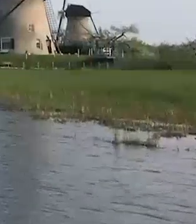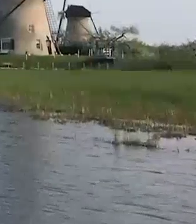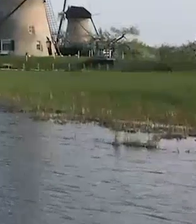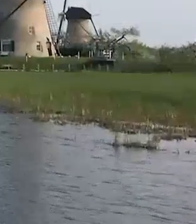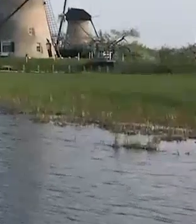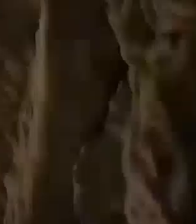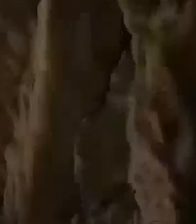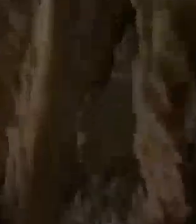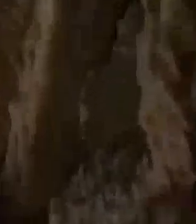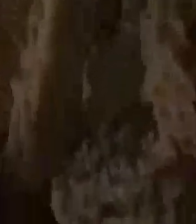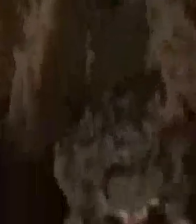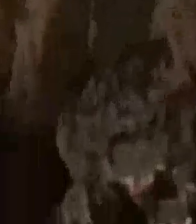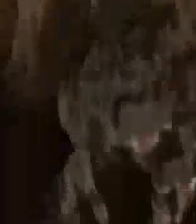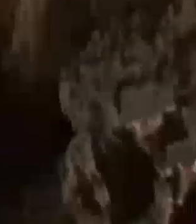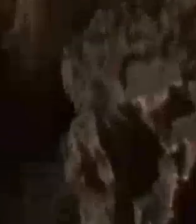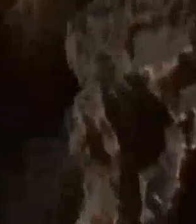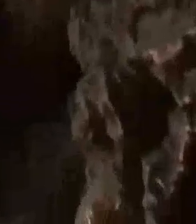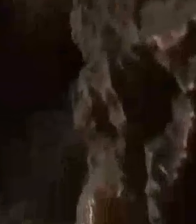Escapadas.